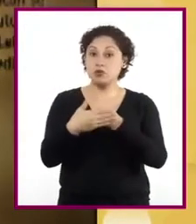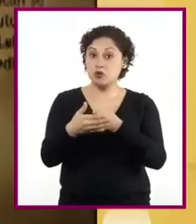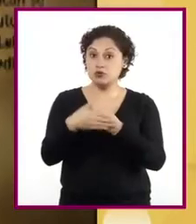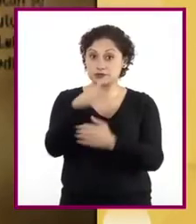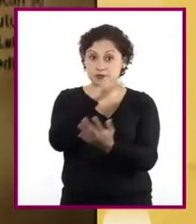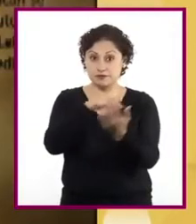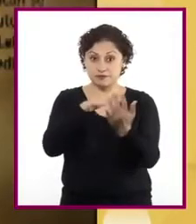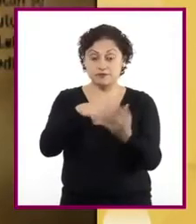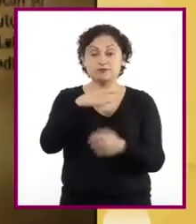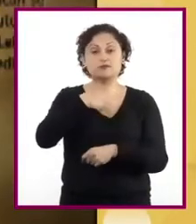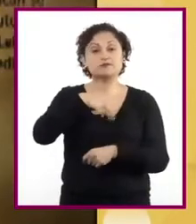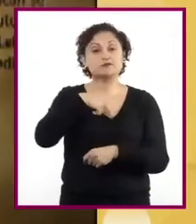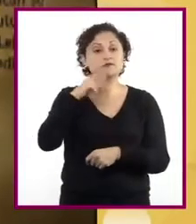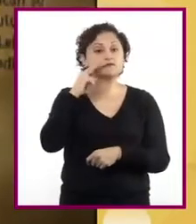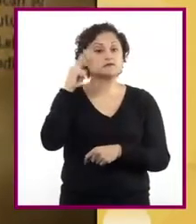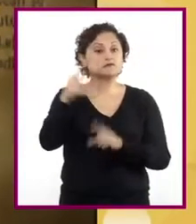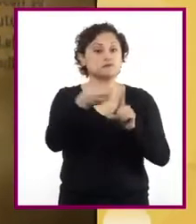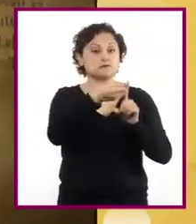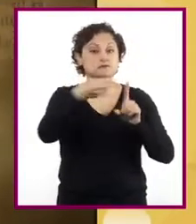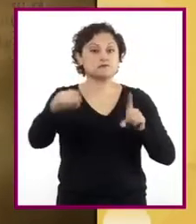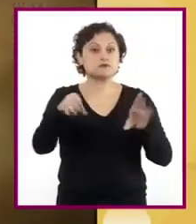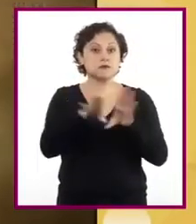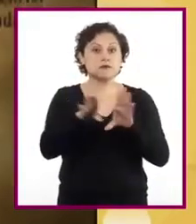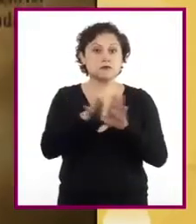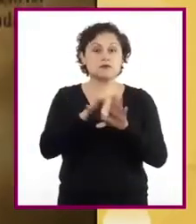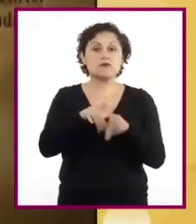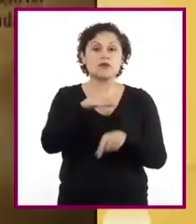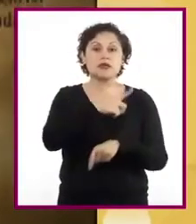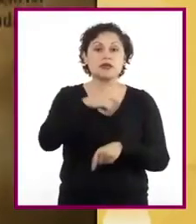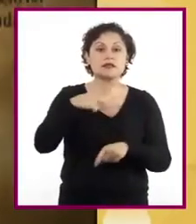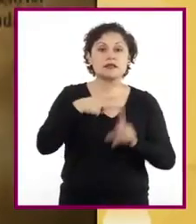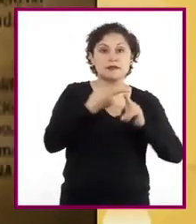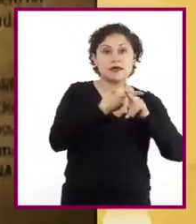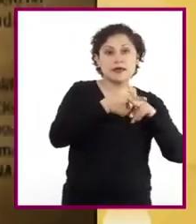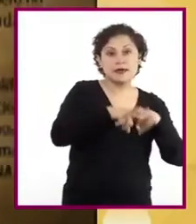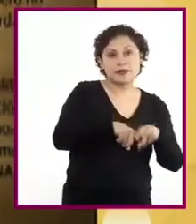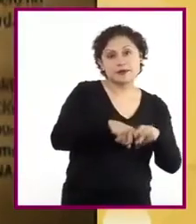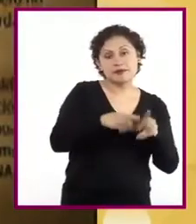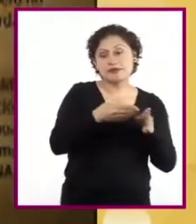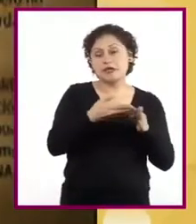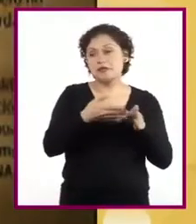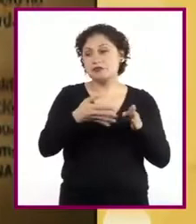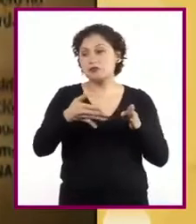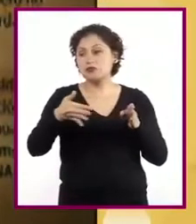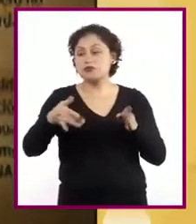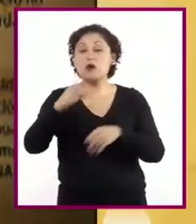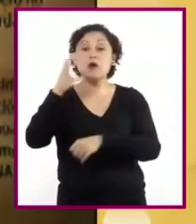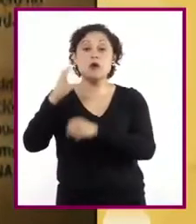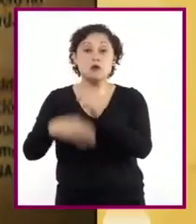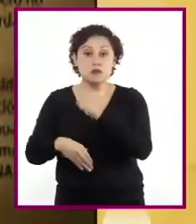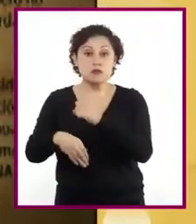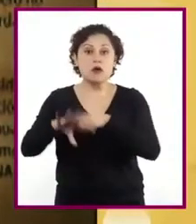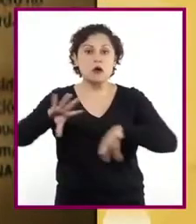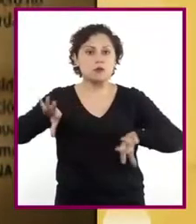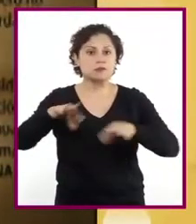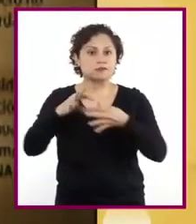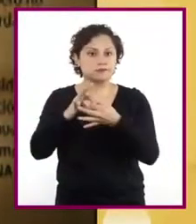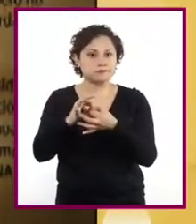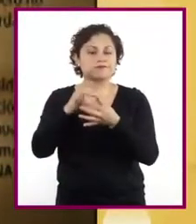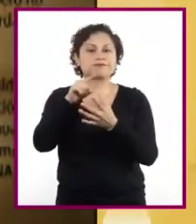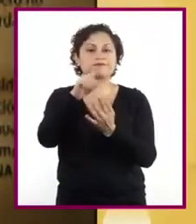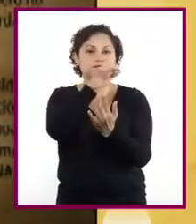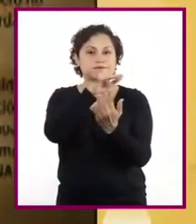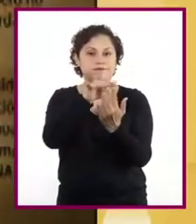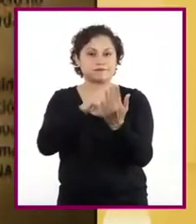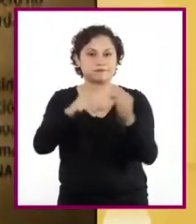organización. Que el texto cuente con inicio, desarrollo y cierre, y que a su vez, cada párrafo contenga una